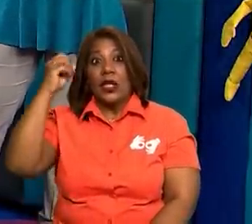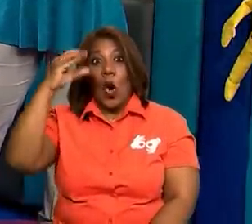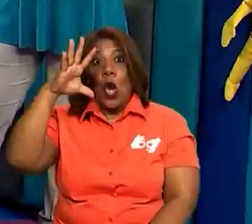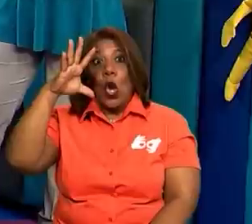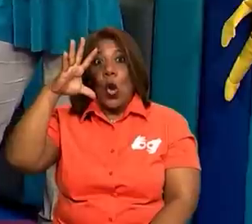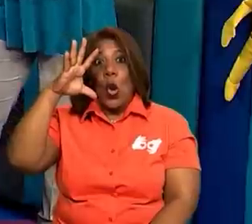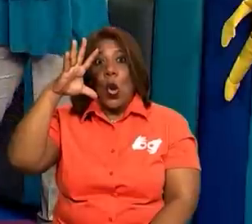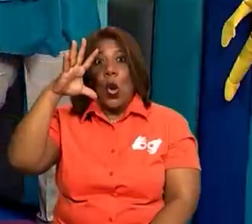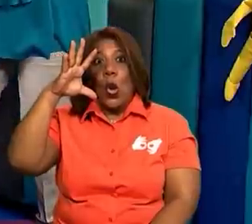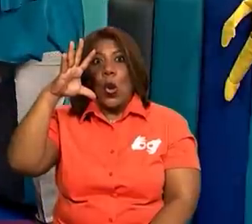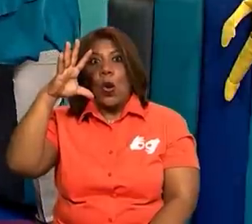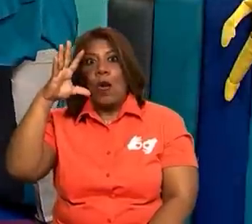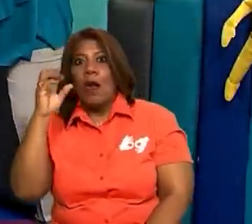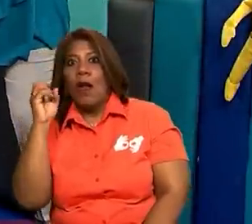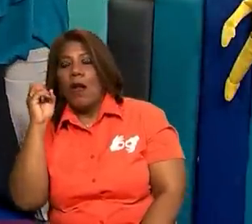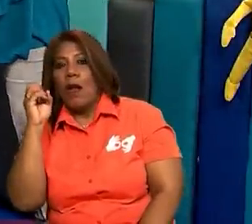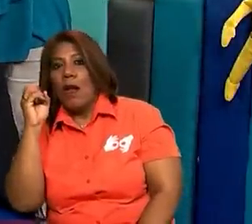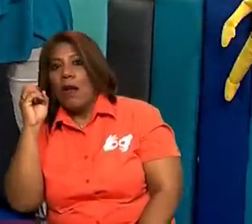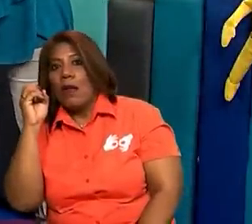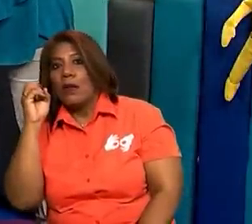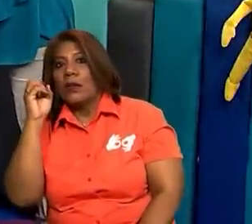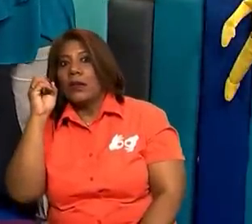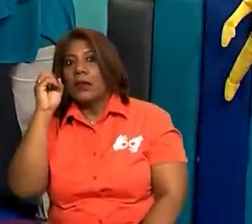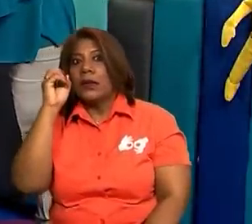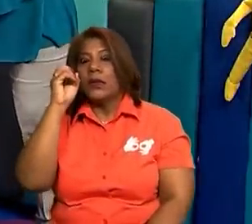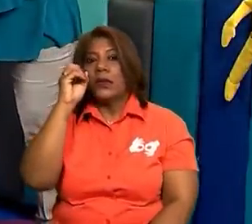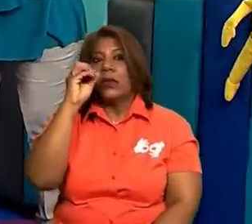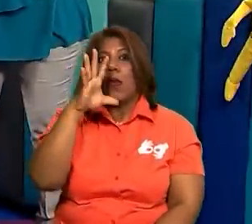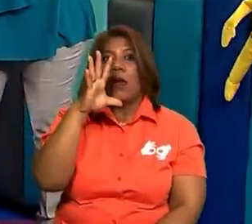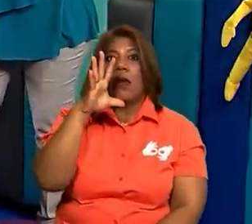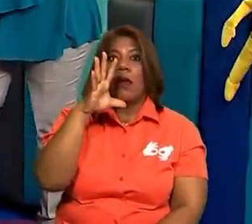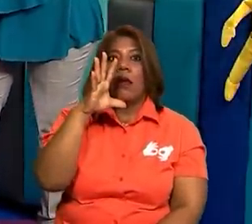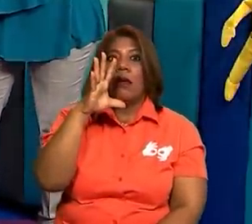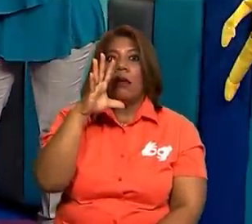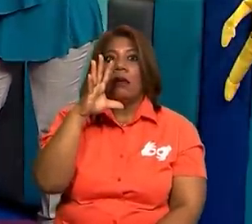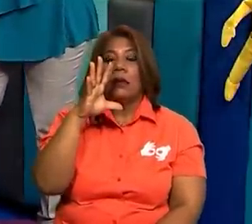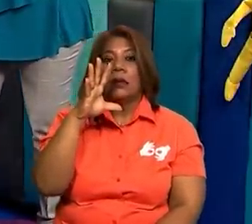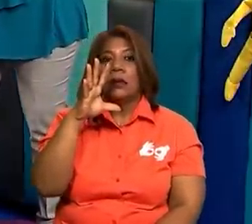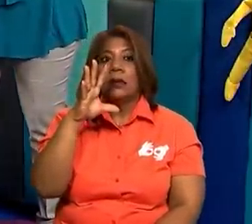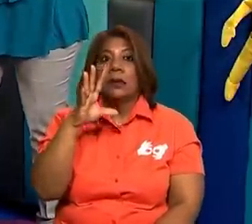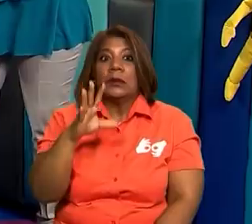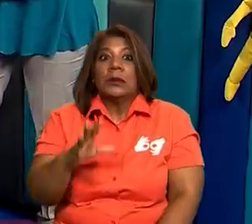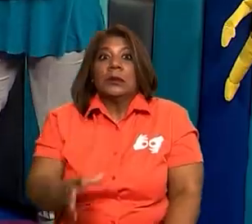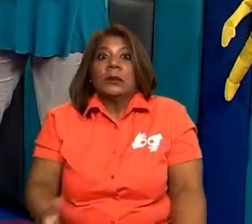Sol. Sol. A ver, ¿cuál es la rima de sol?